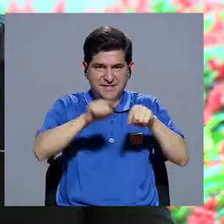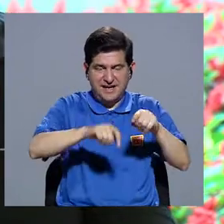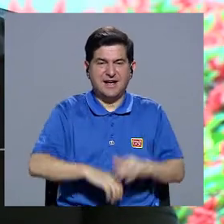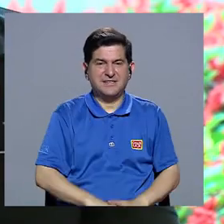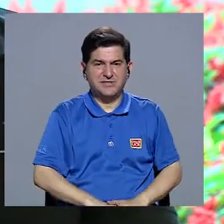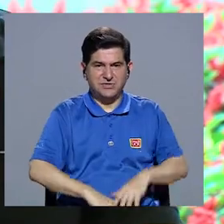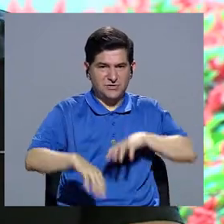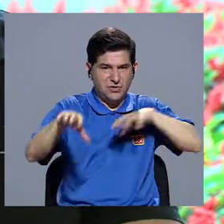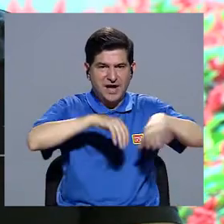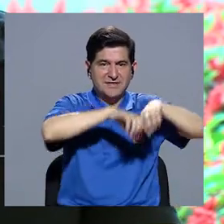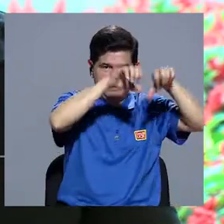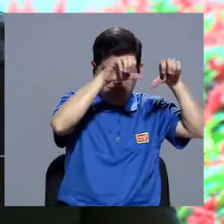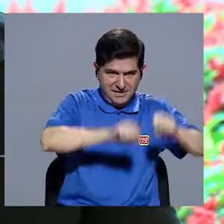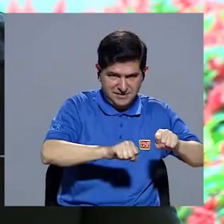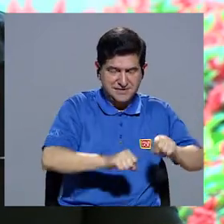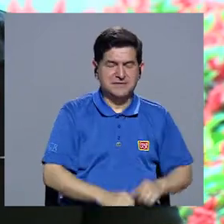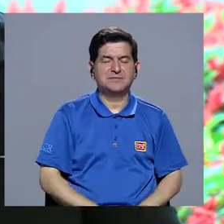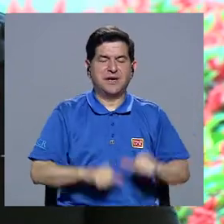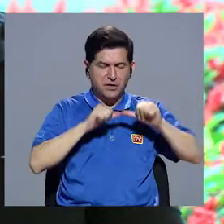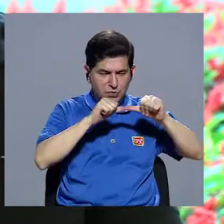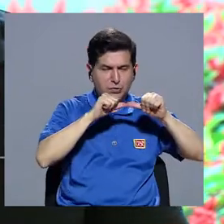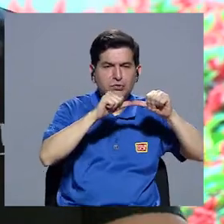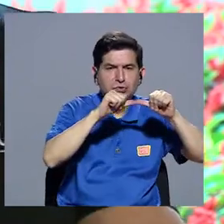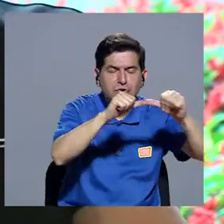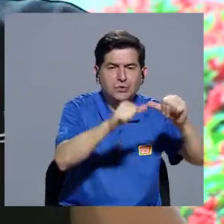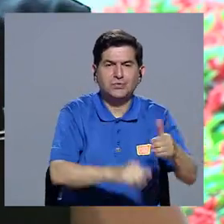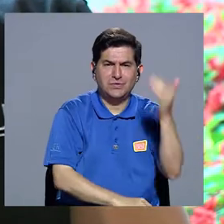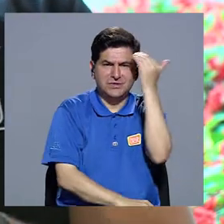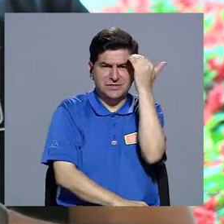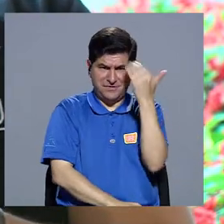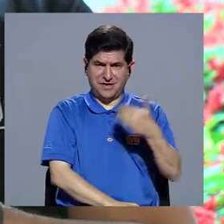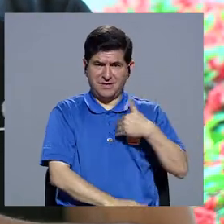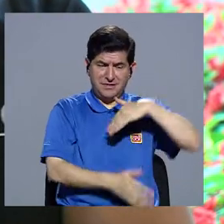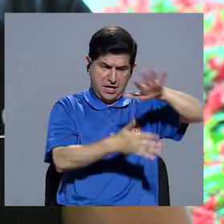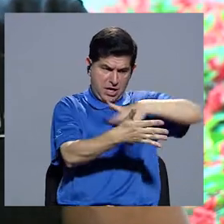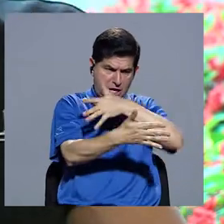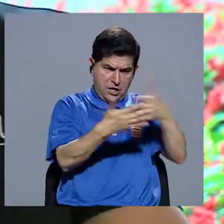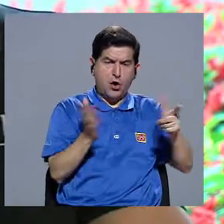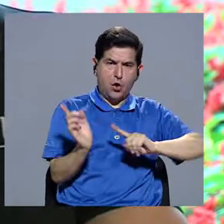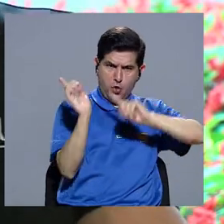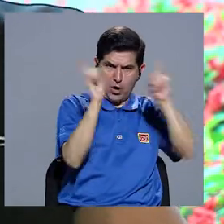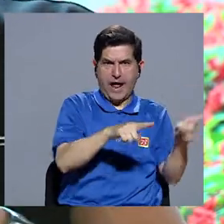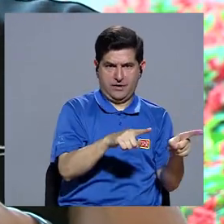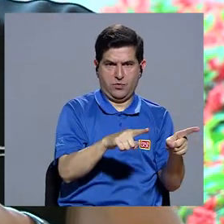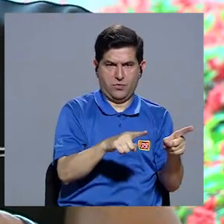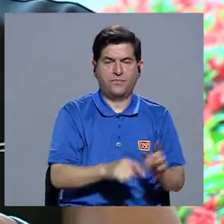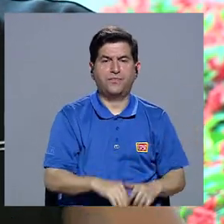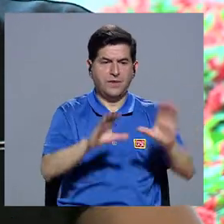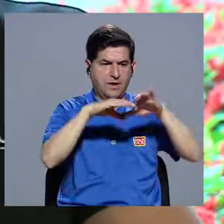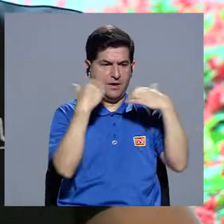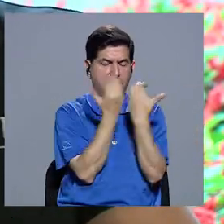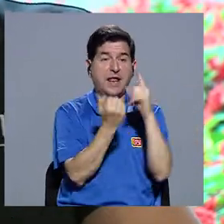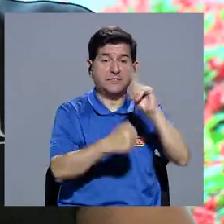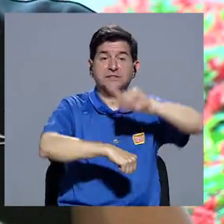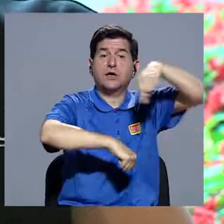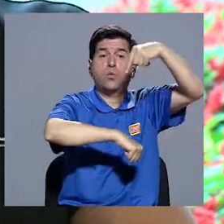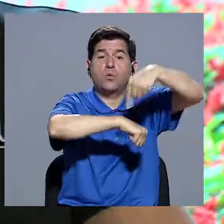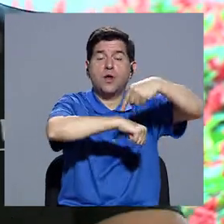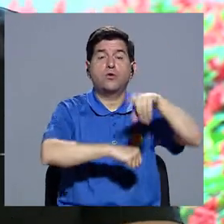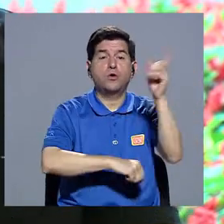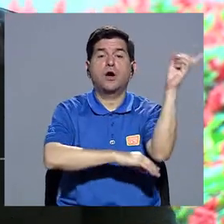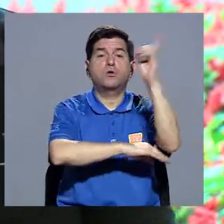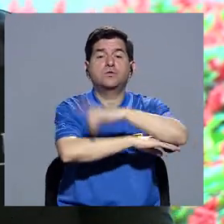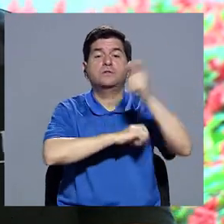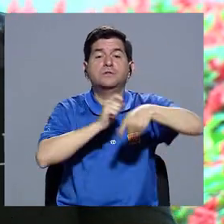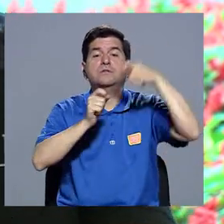como te digo, realizar una actividad física de manera sistematizada, que sepas que tienes un horario donde ir, que la clase dura una hora, X